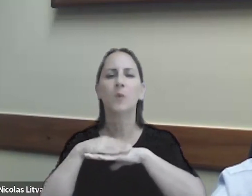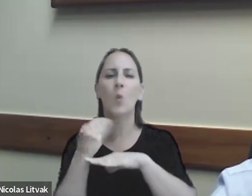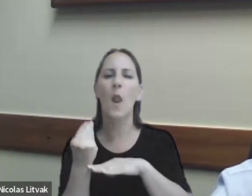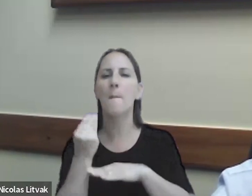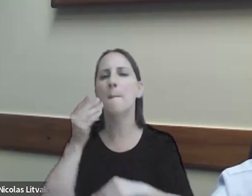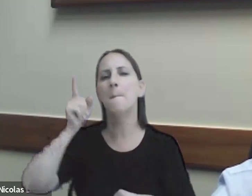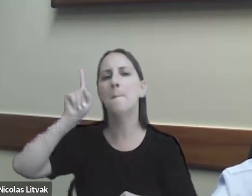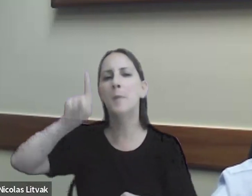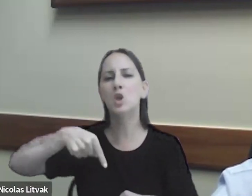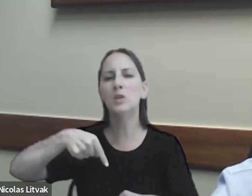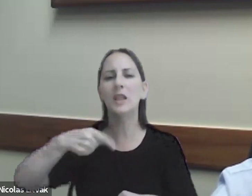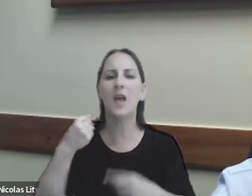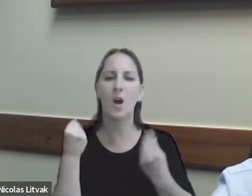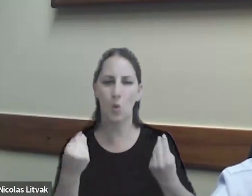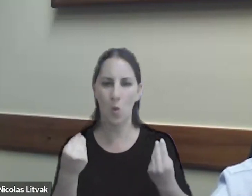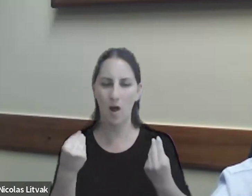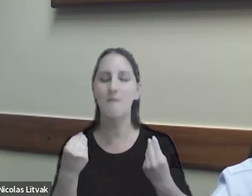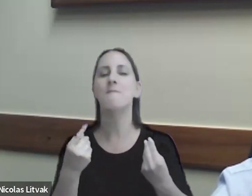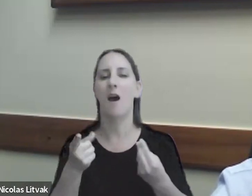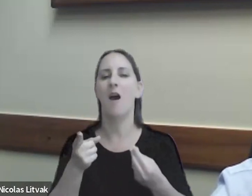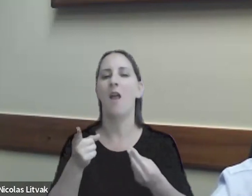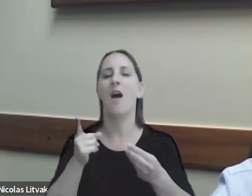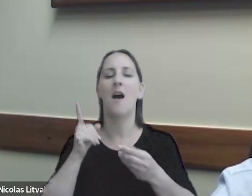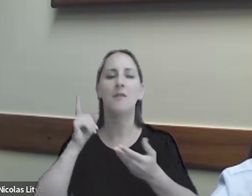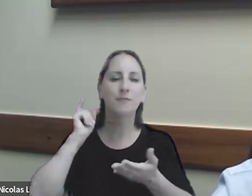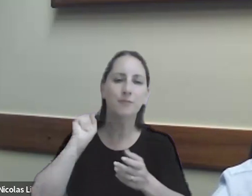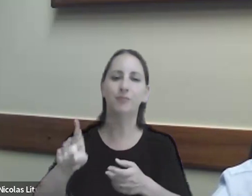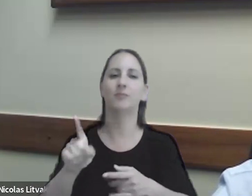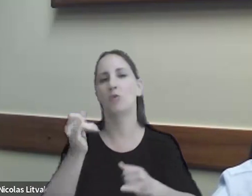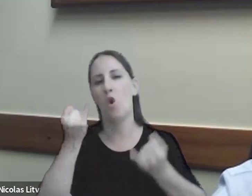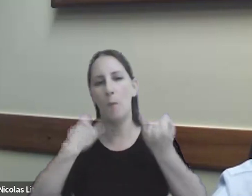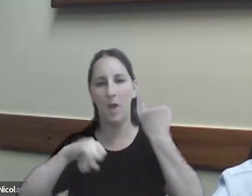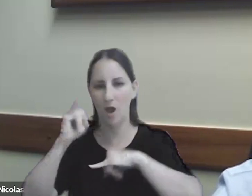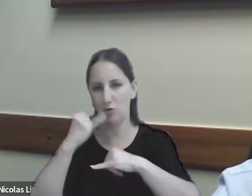porcentaje para determinado tipo de transacción